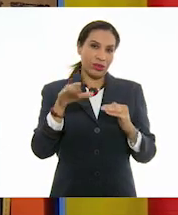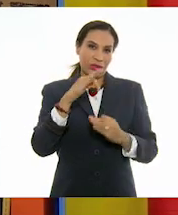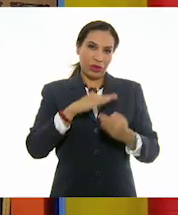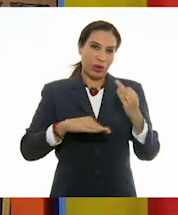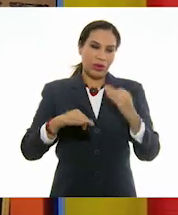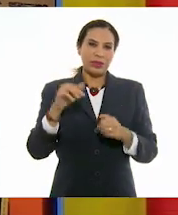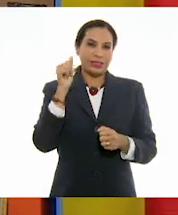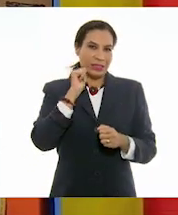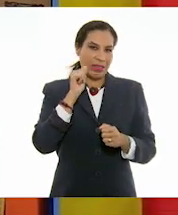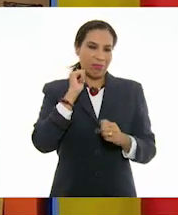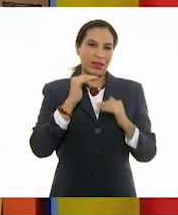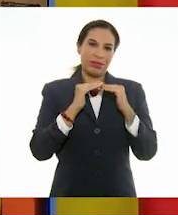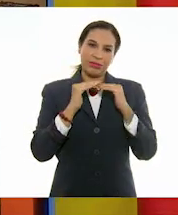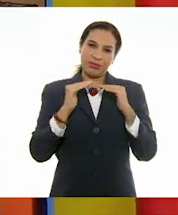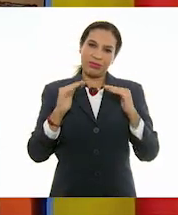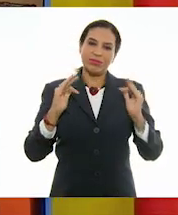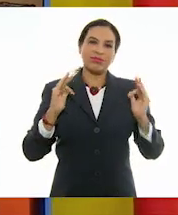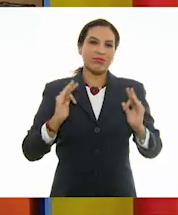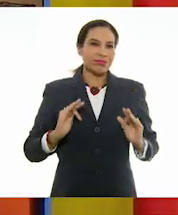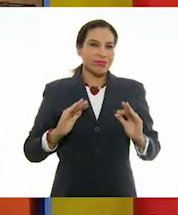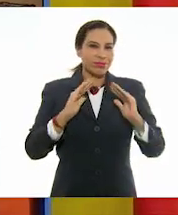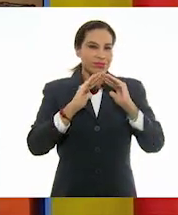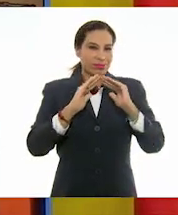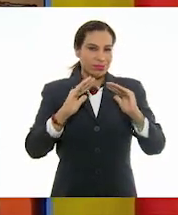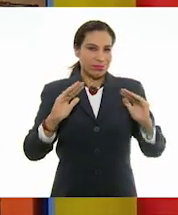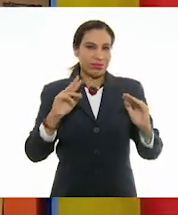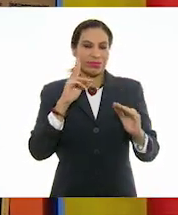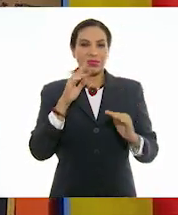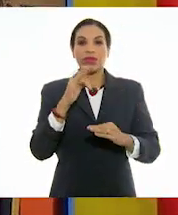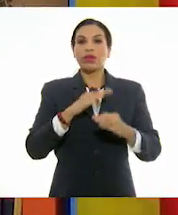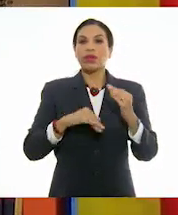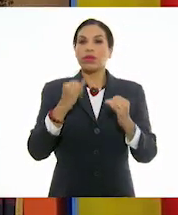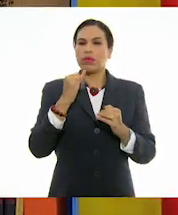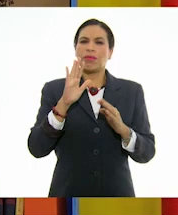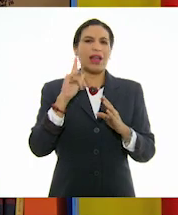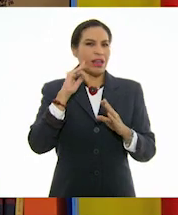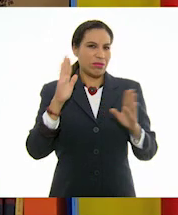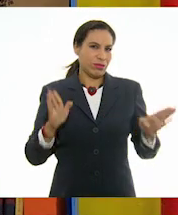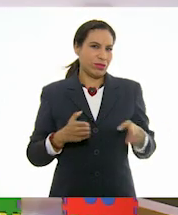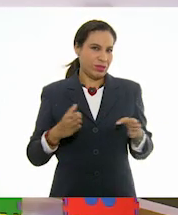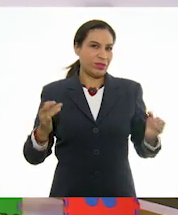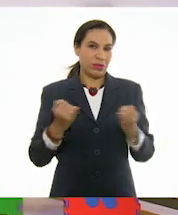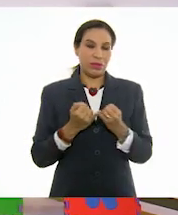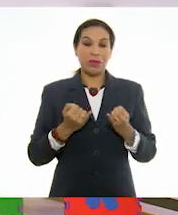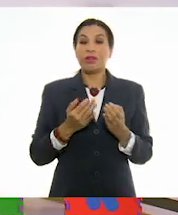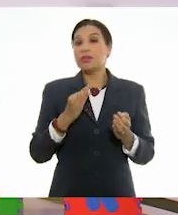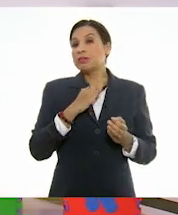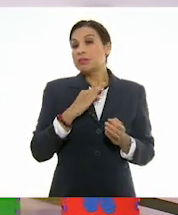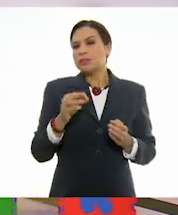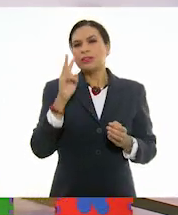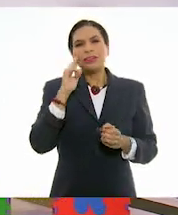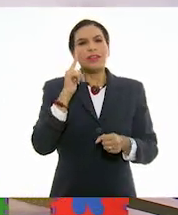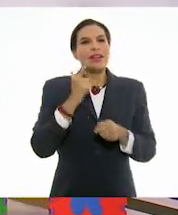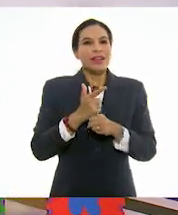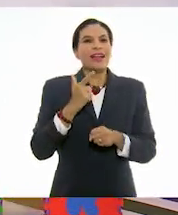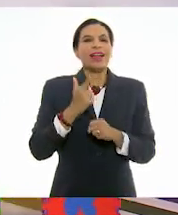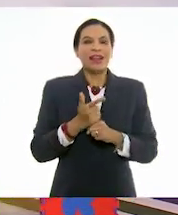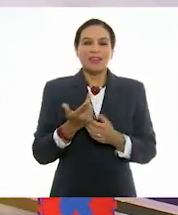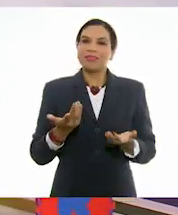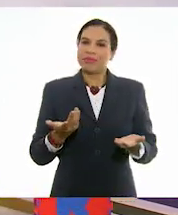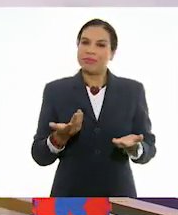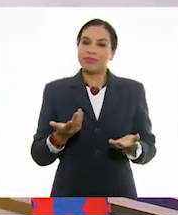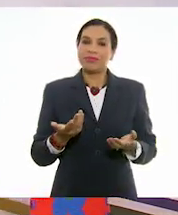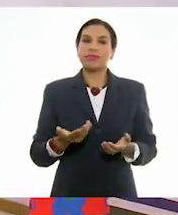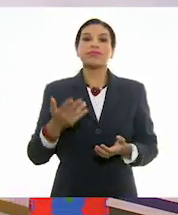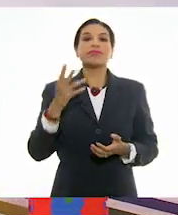estuviéramos todo el tiempo, en armonía, ¿verdad? Claro que sí. suena musical? Bueno, pues podemos darnos cuenta, Oscar,